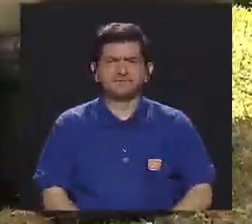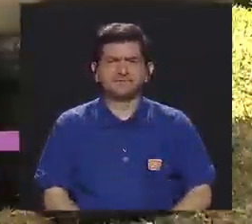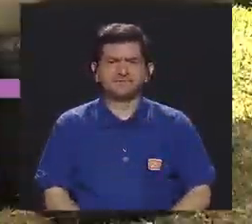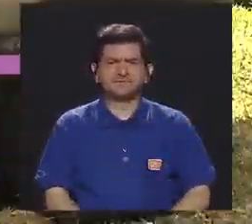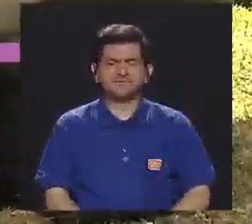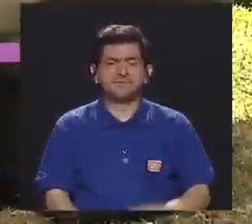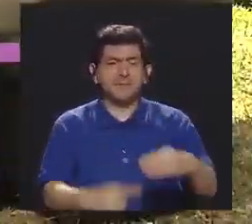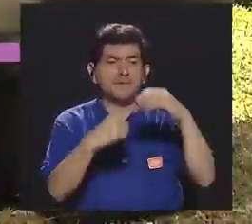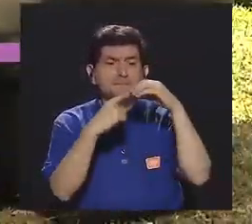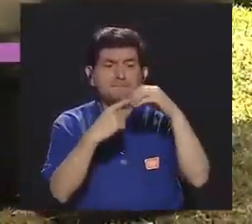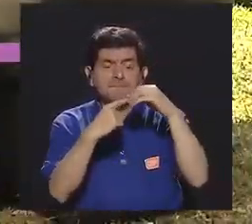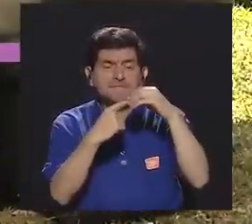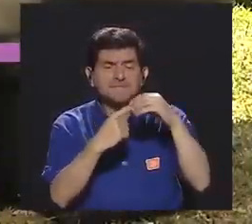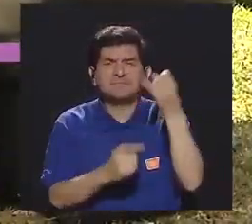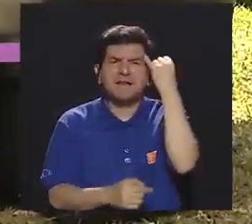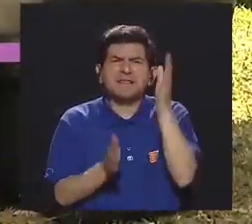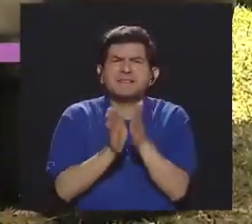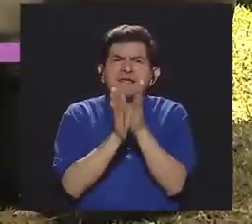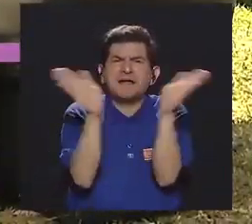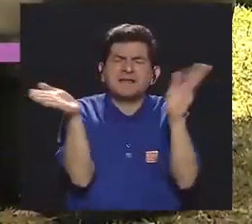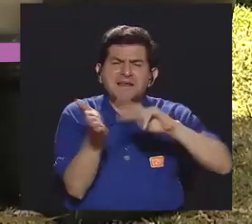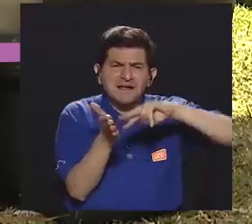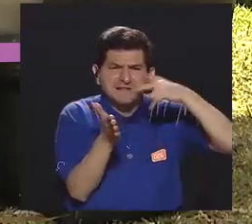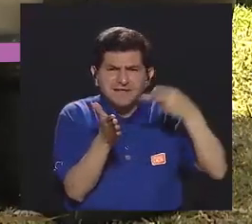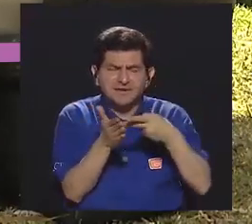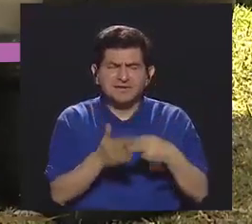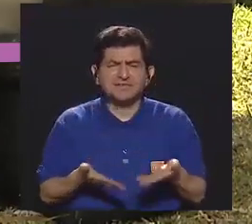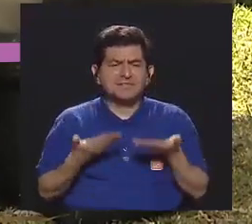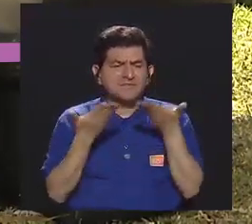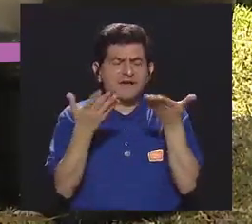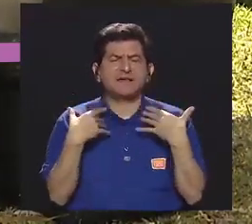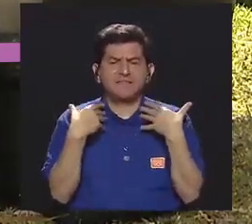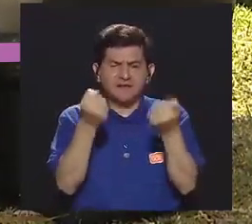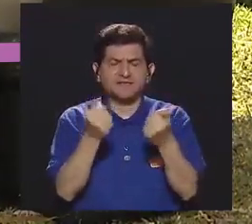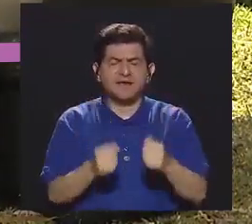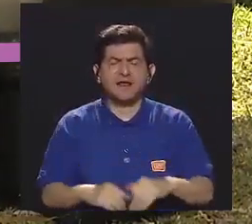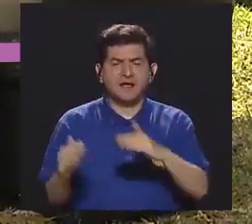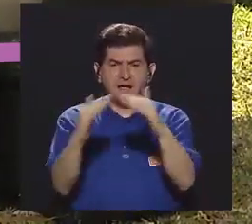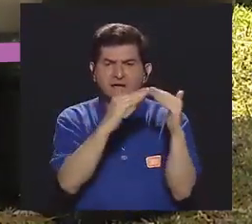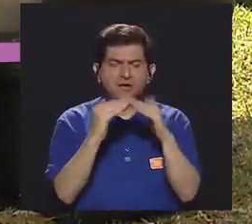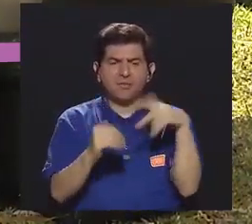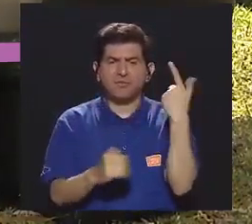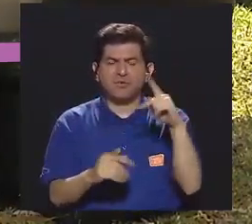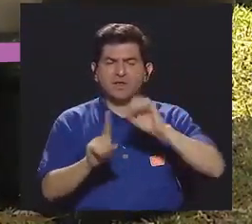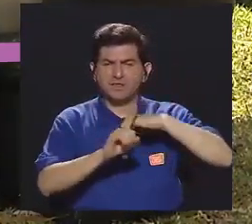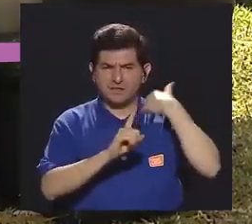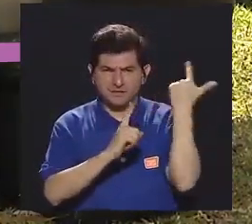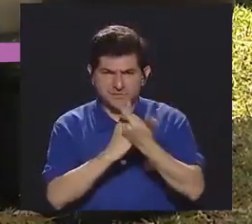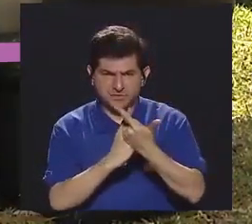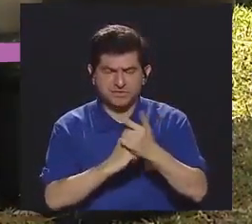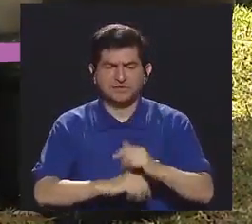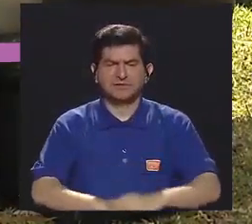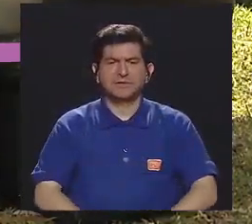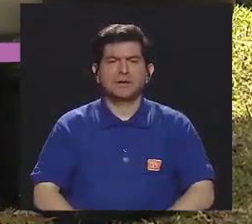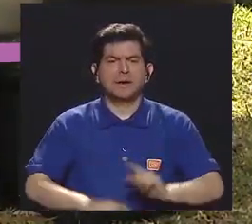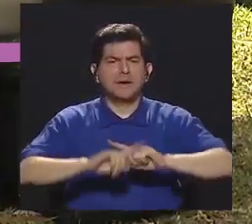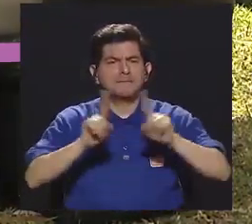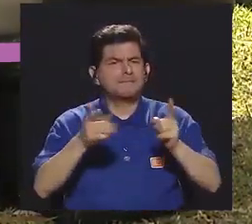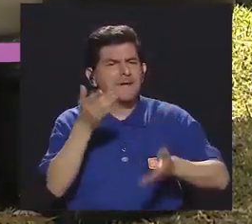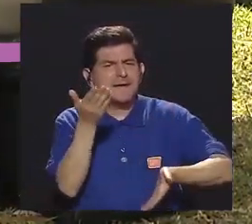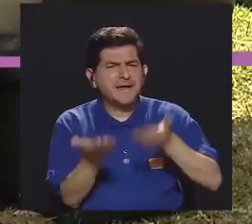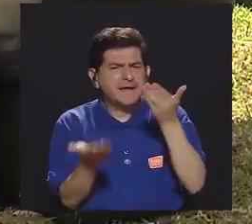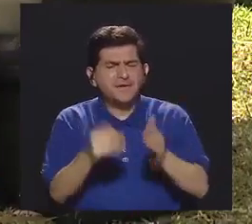de las principales generalidades de lo que es llevar salud a comunidades en riesgo social. Pero